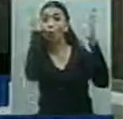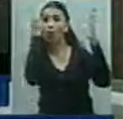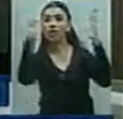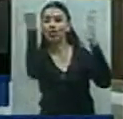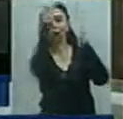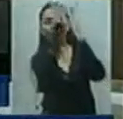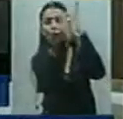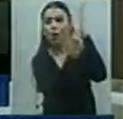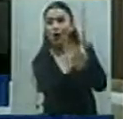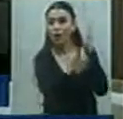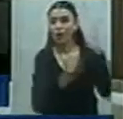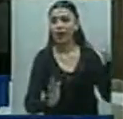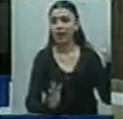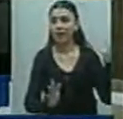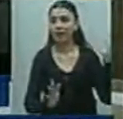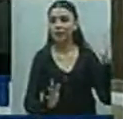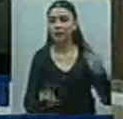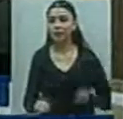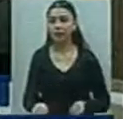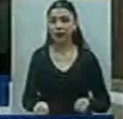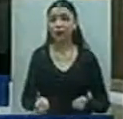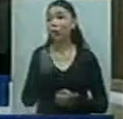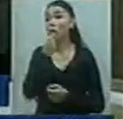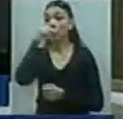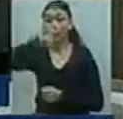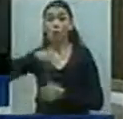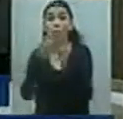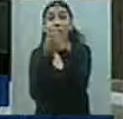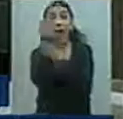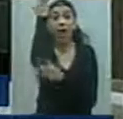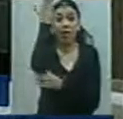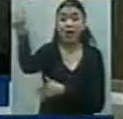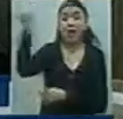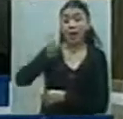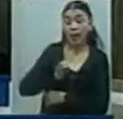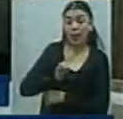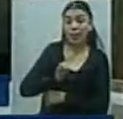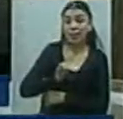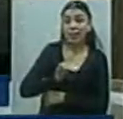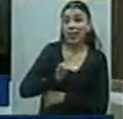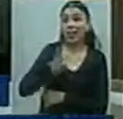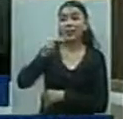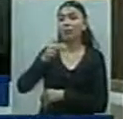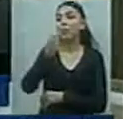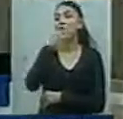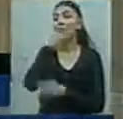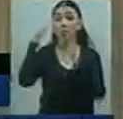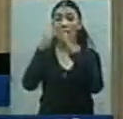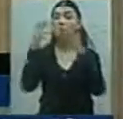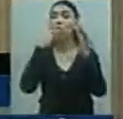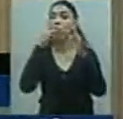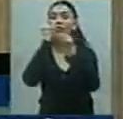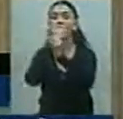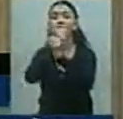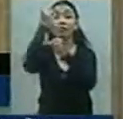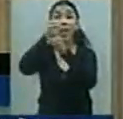fundamental que decía Bartoletti esta mañana, que tenía que tener tres años por lo menos, y realmente no cumplían ese requisito. Lo más grave de esto, que hoy